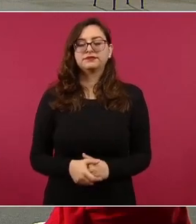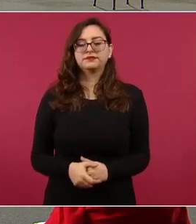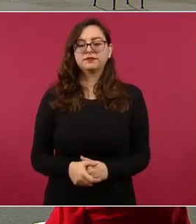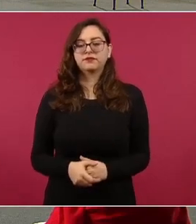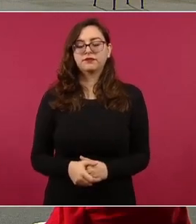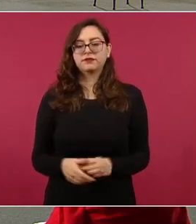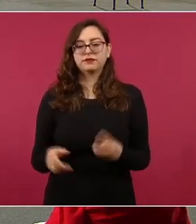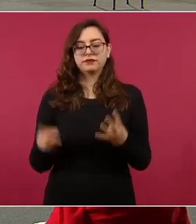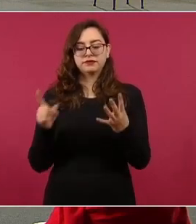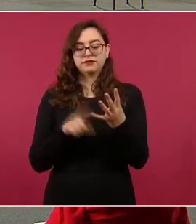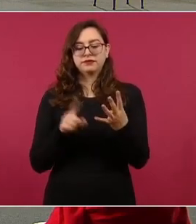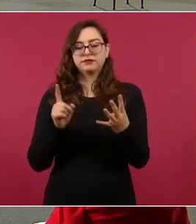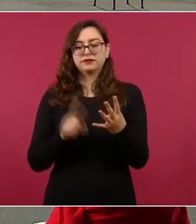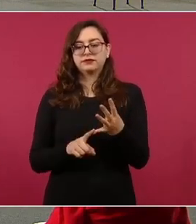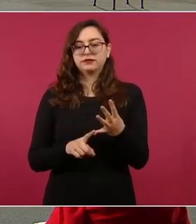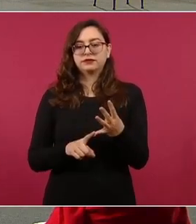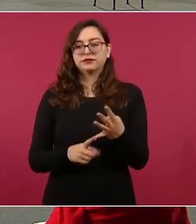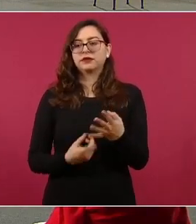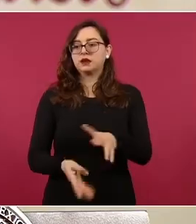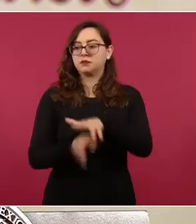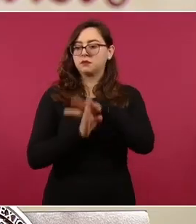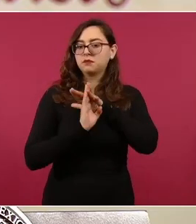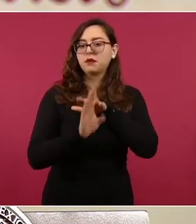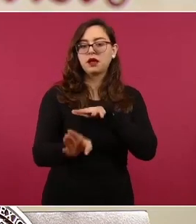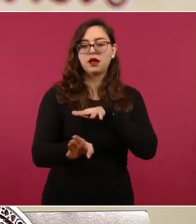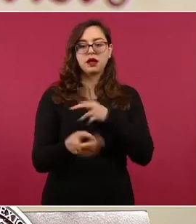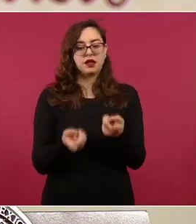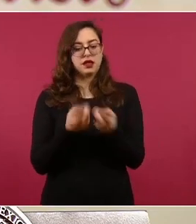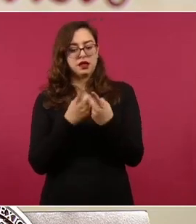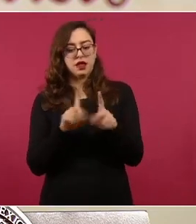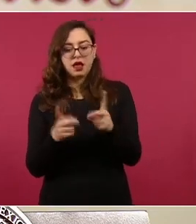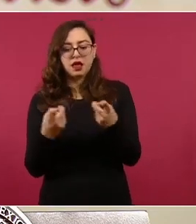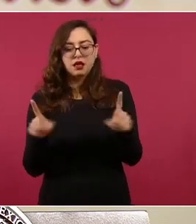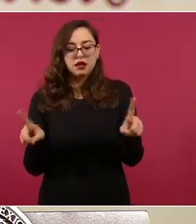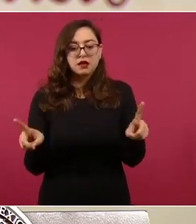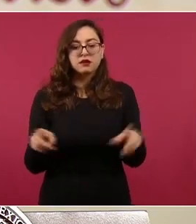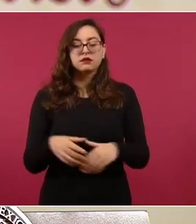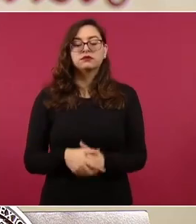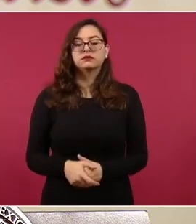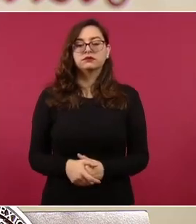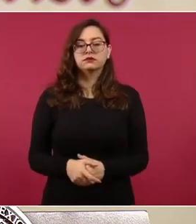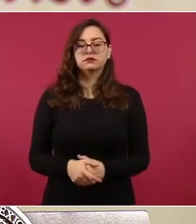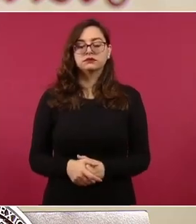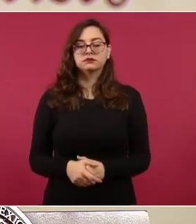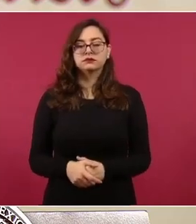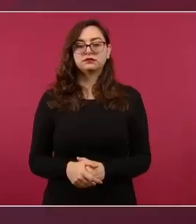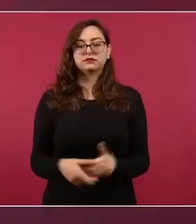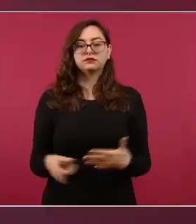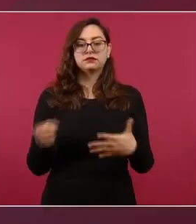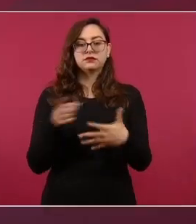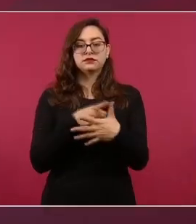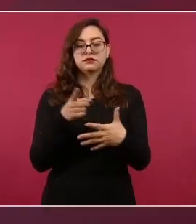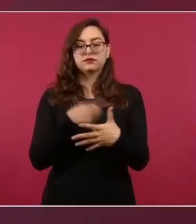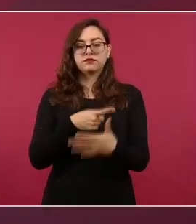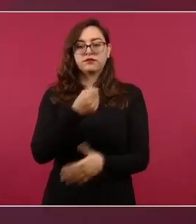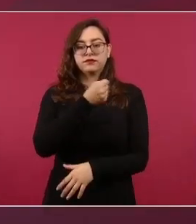Migración y desarrollo, salud,